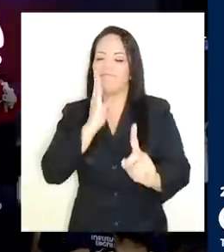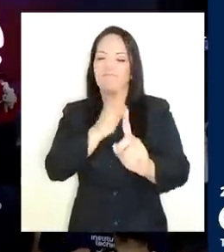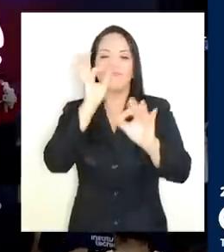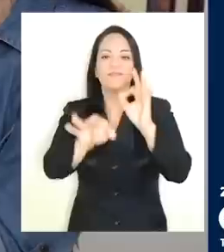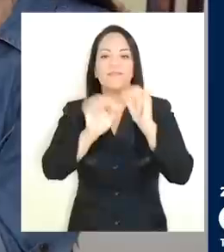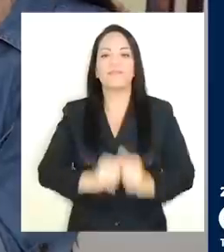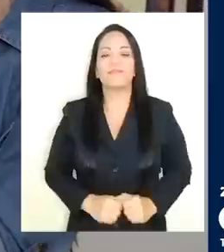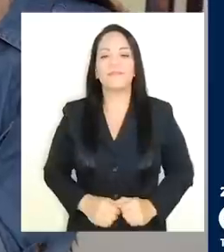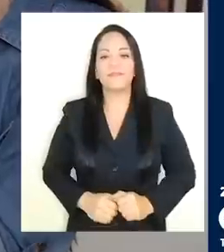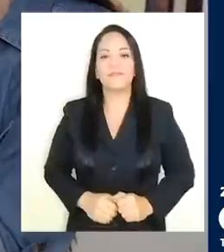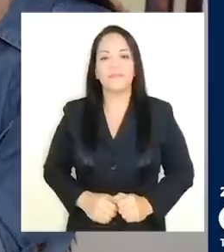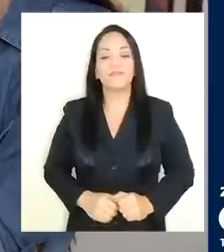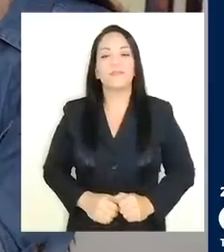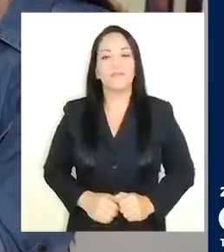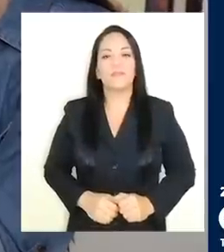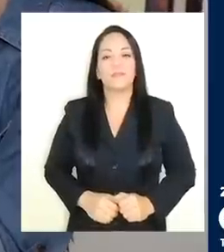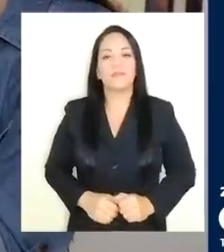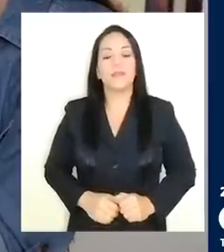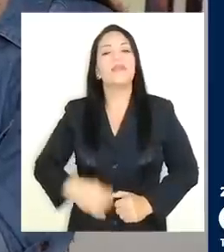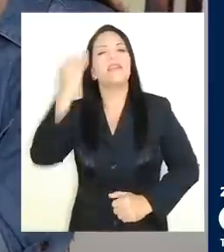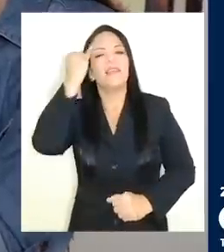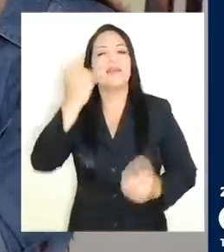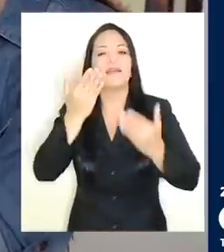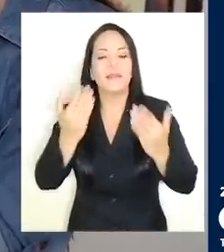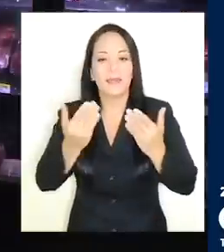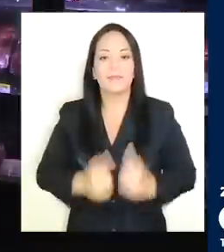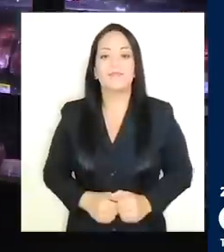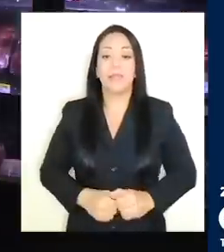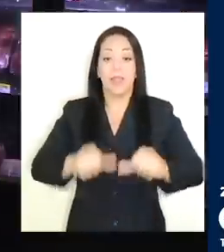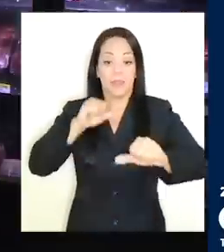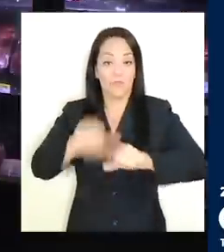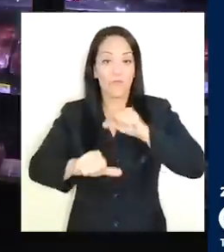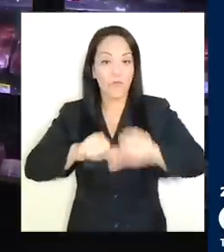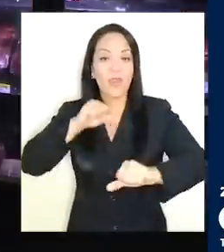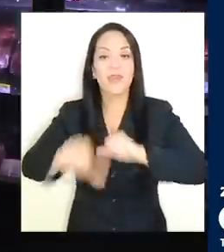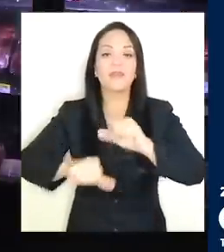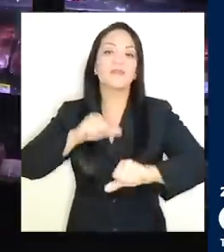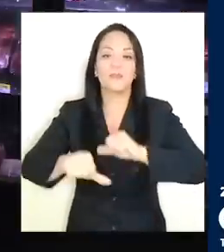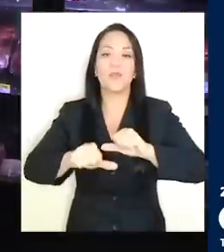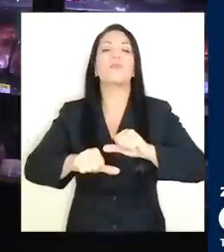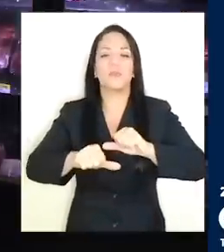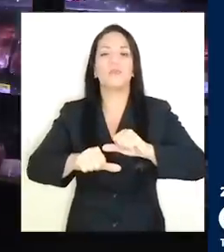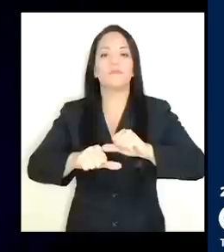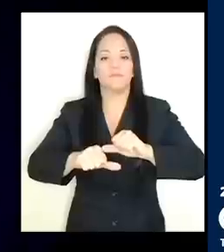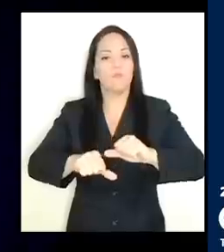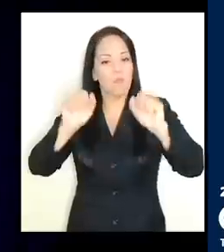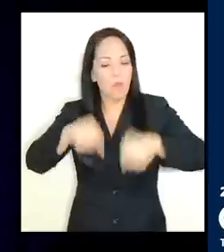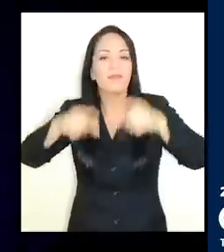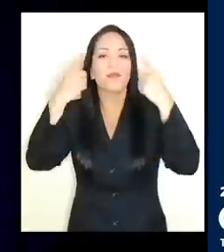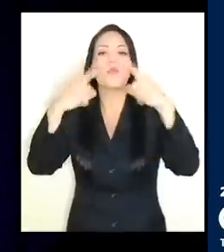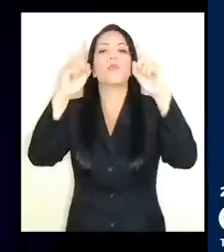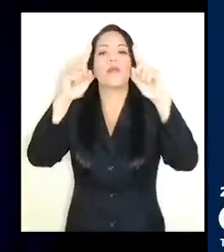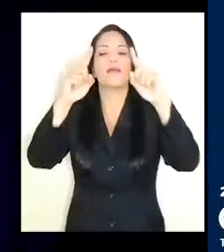directo. Con la idea de que detrás del esfuerzo se encuentra